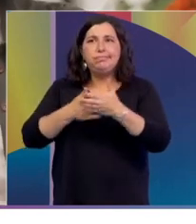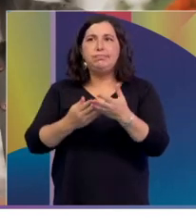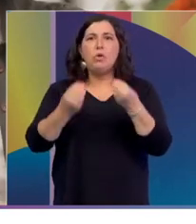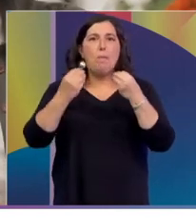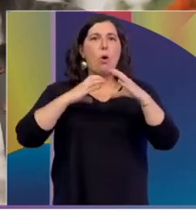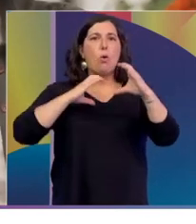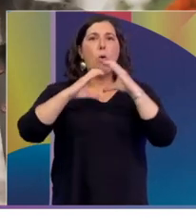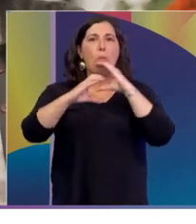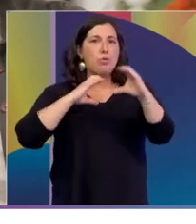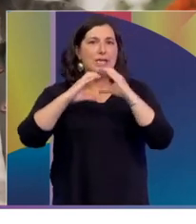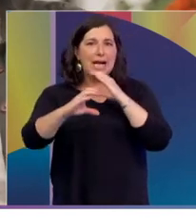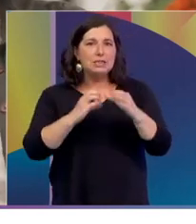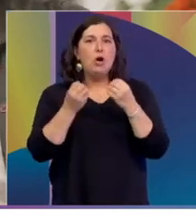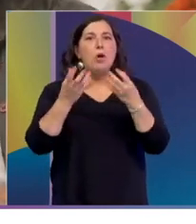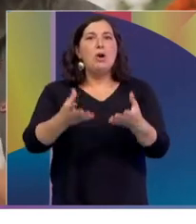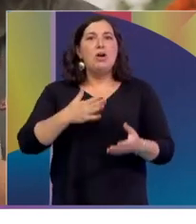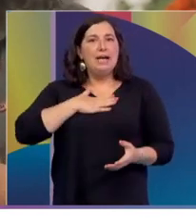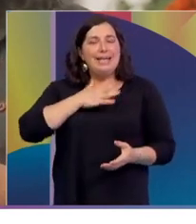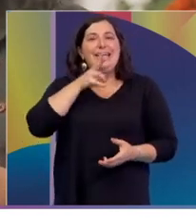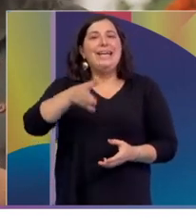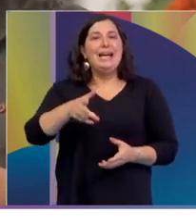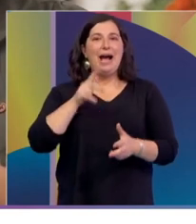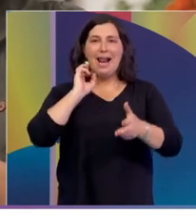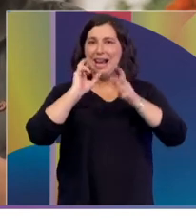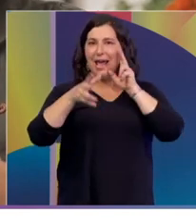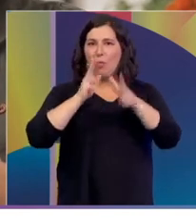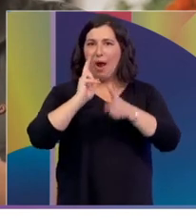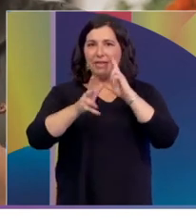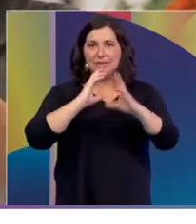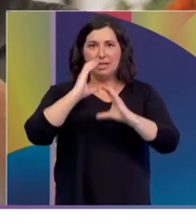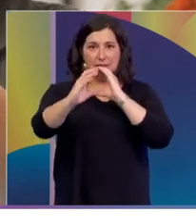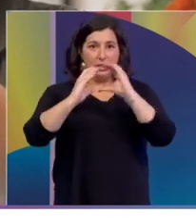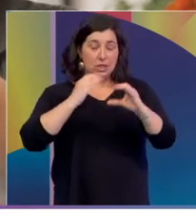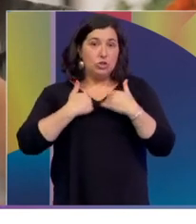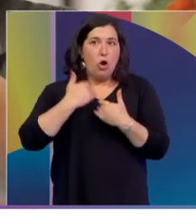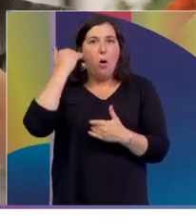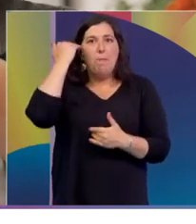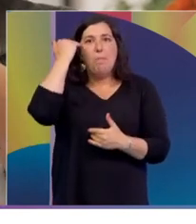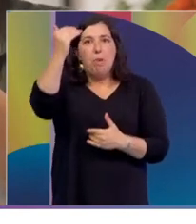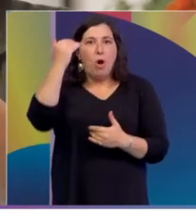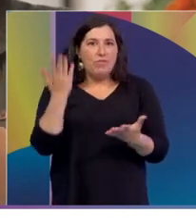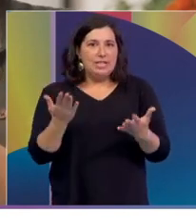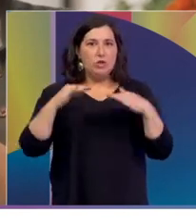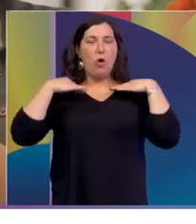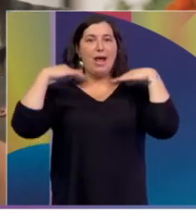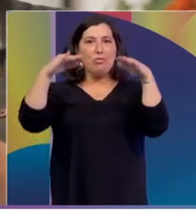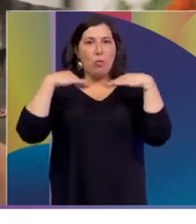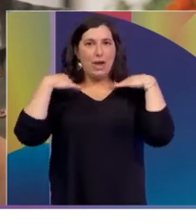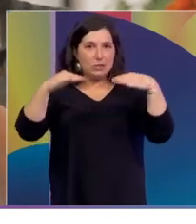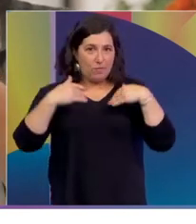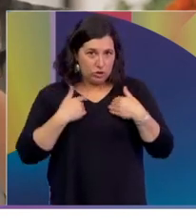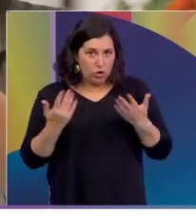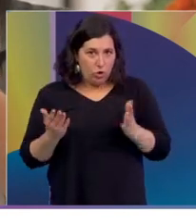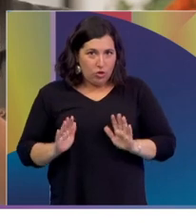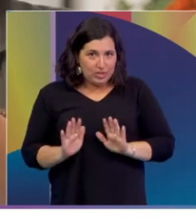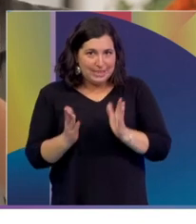Ella se comunica en lengua de señas. Y bueno, yo soy profesora de educación física. En aquel entonces estaba estudiando